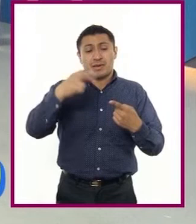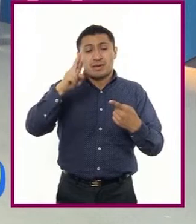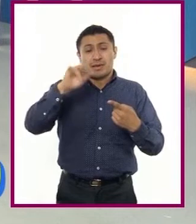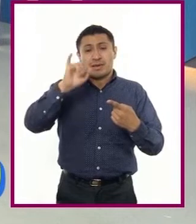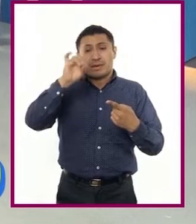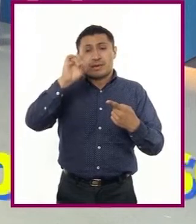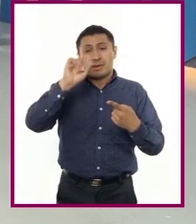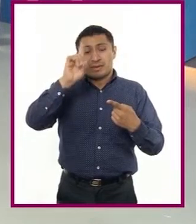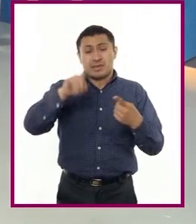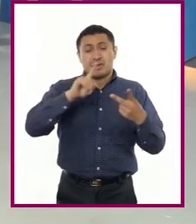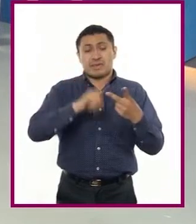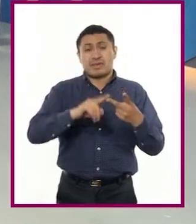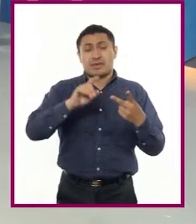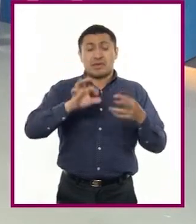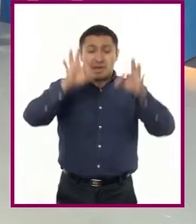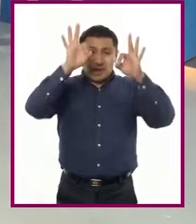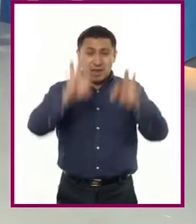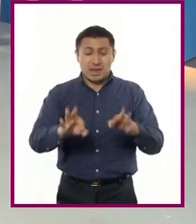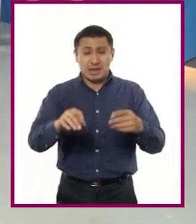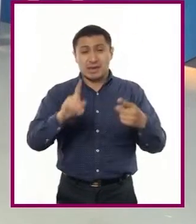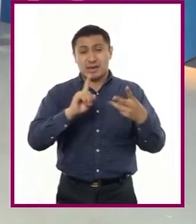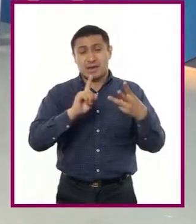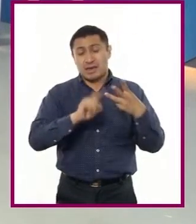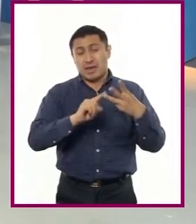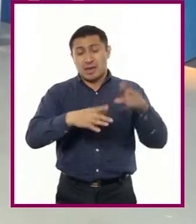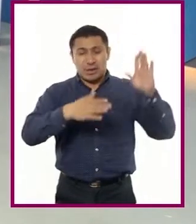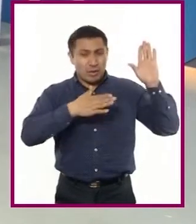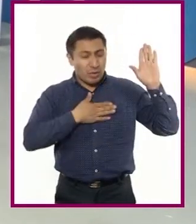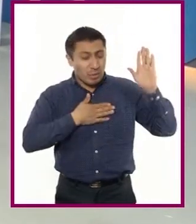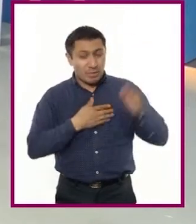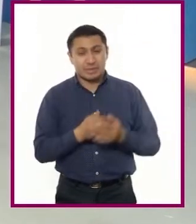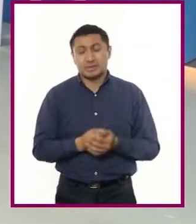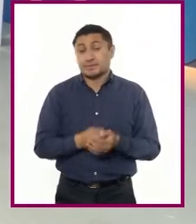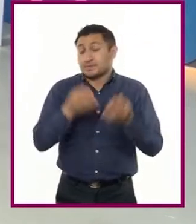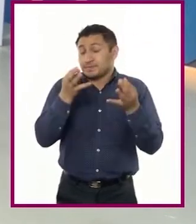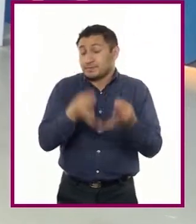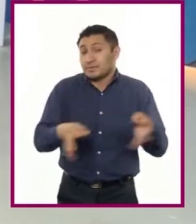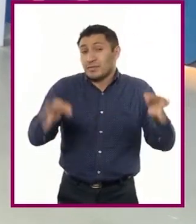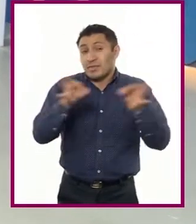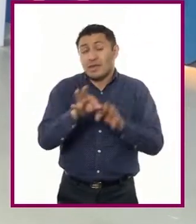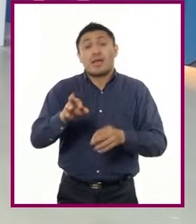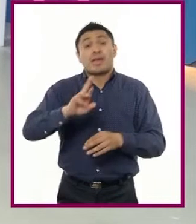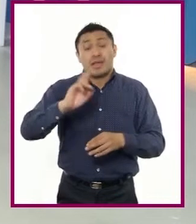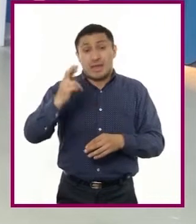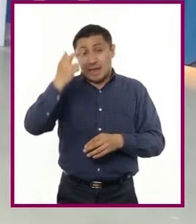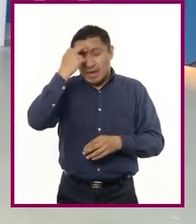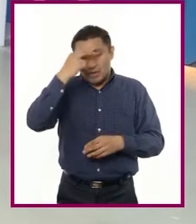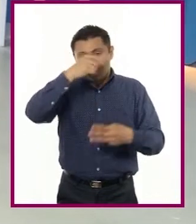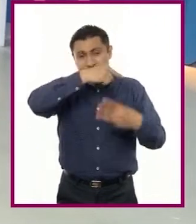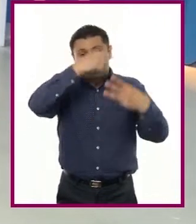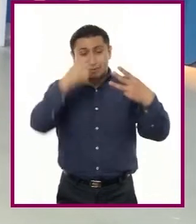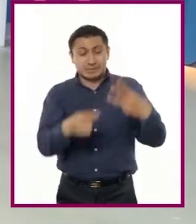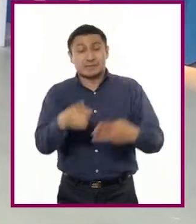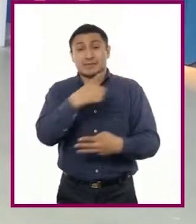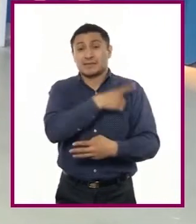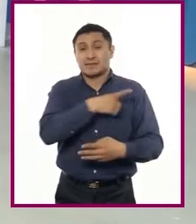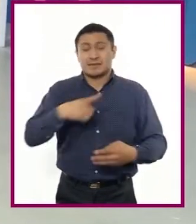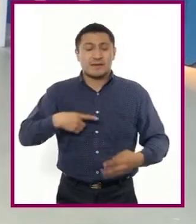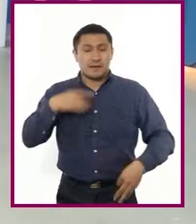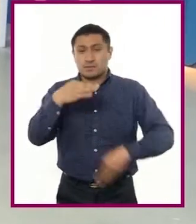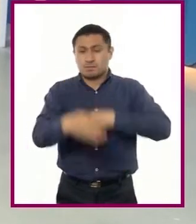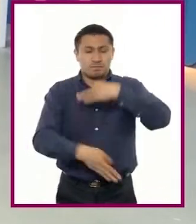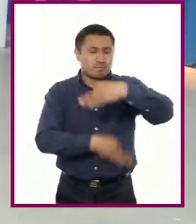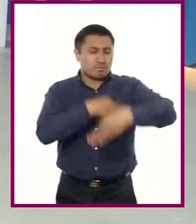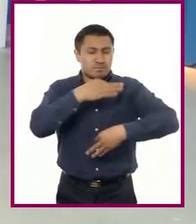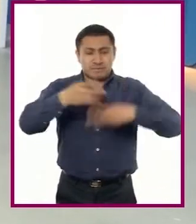En este sentido, maestra, es importante señalar que estas responsabilidades las deben asumir las y